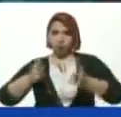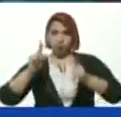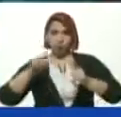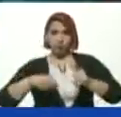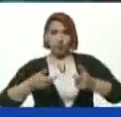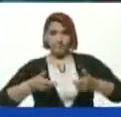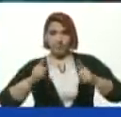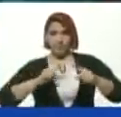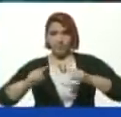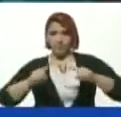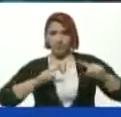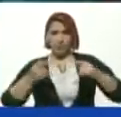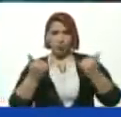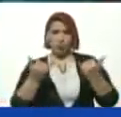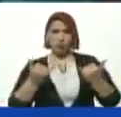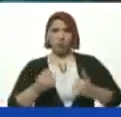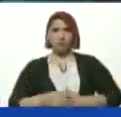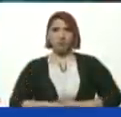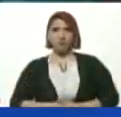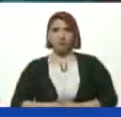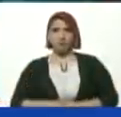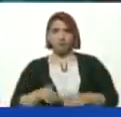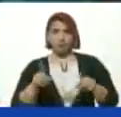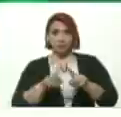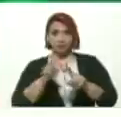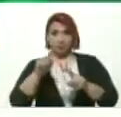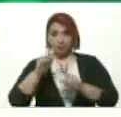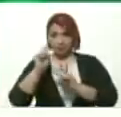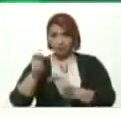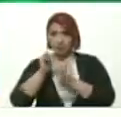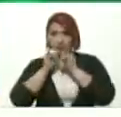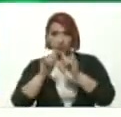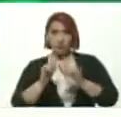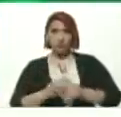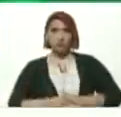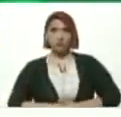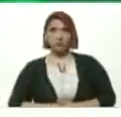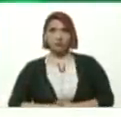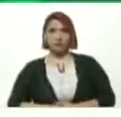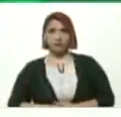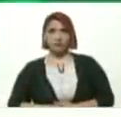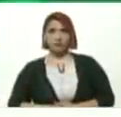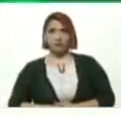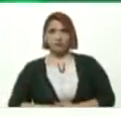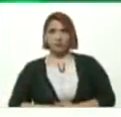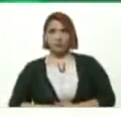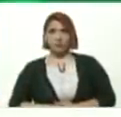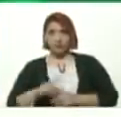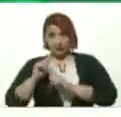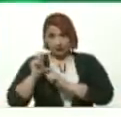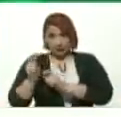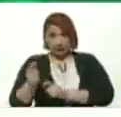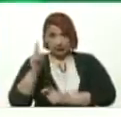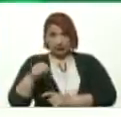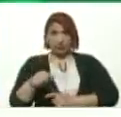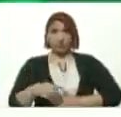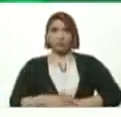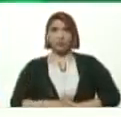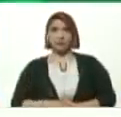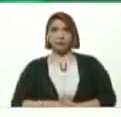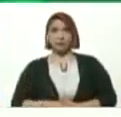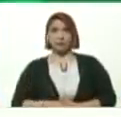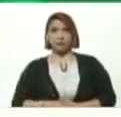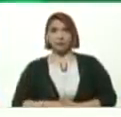activamos Recientemente Igualmente Anuncio Que he designado A